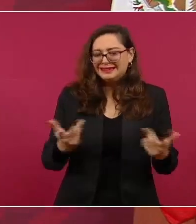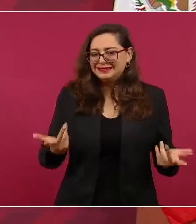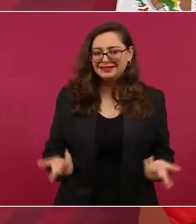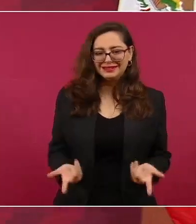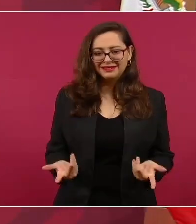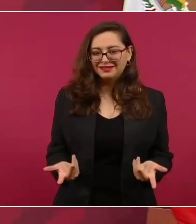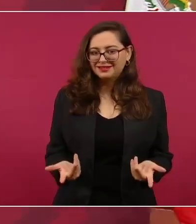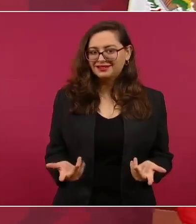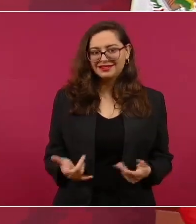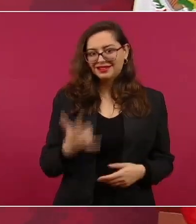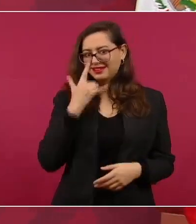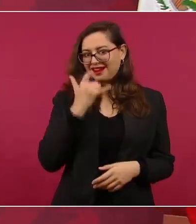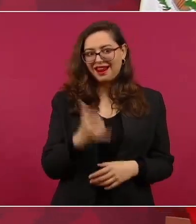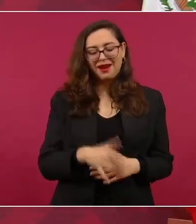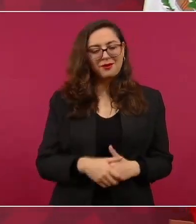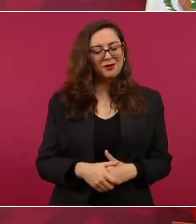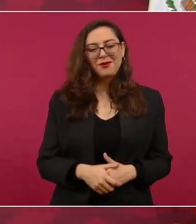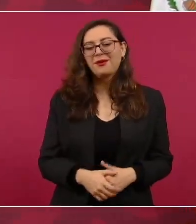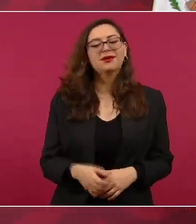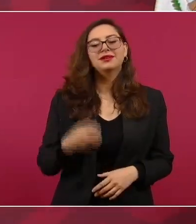¿esto fue una filtración?